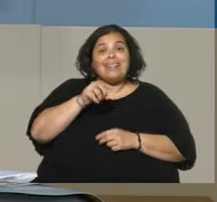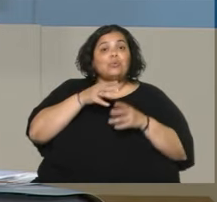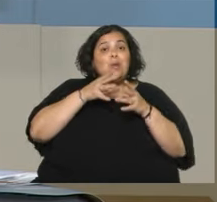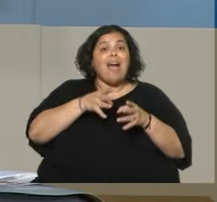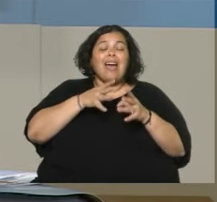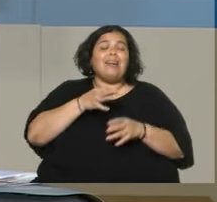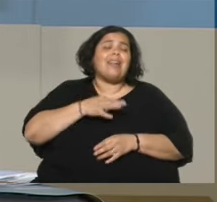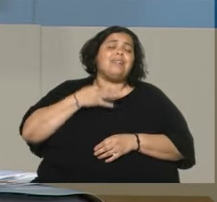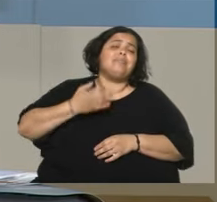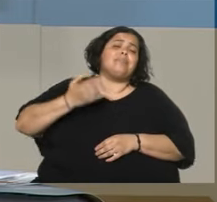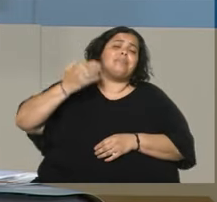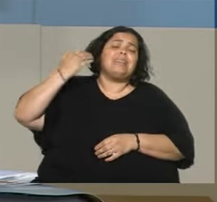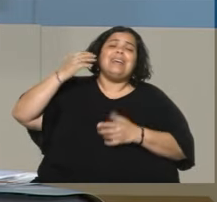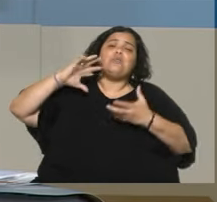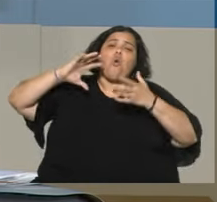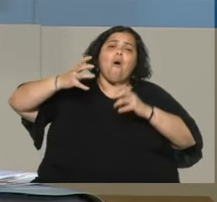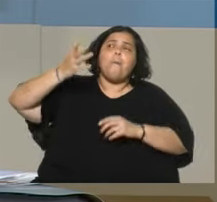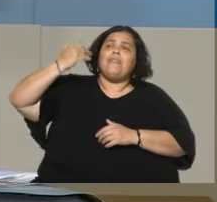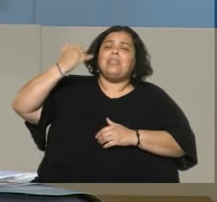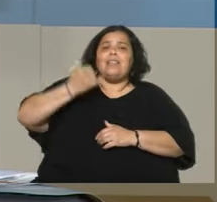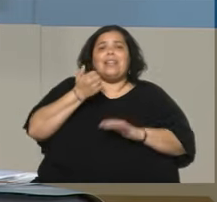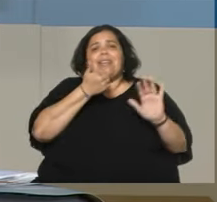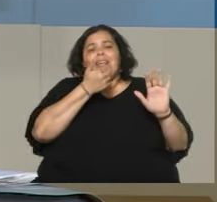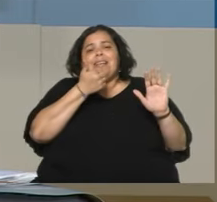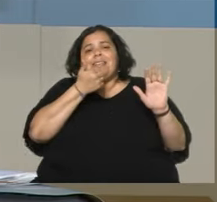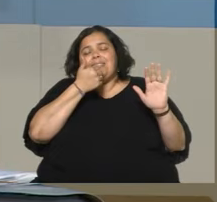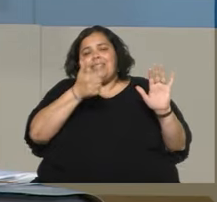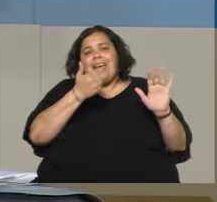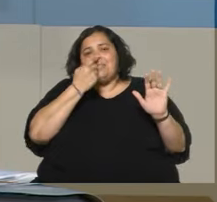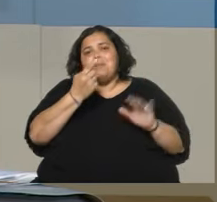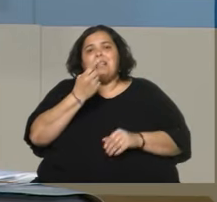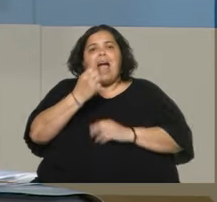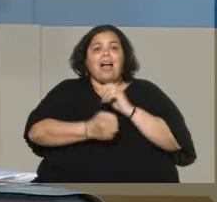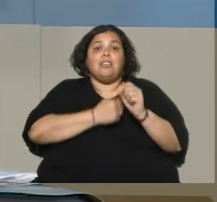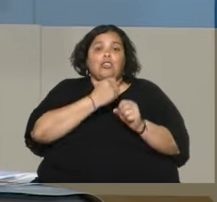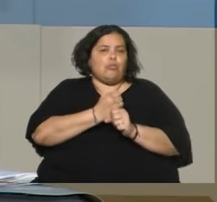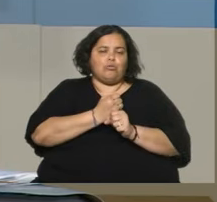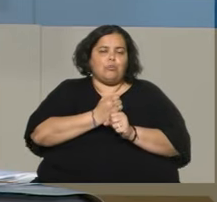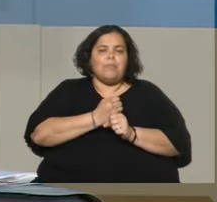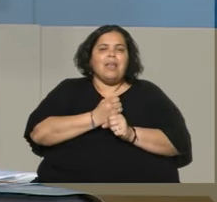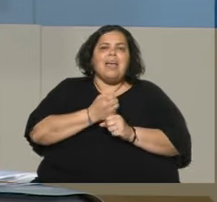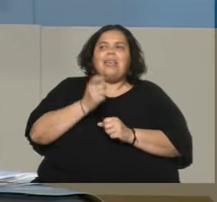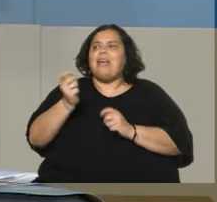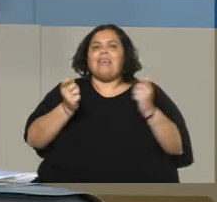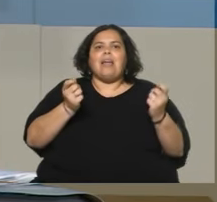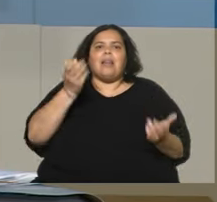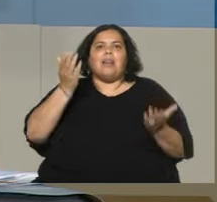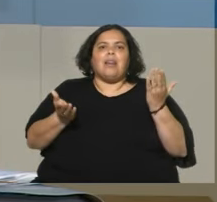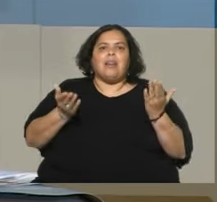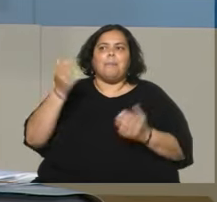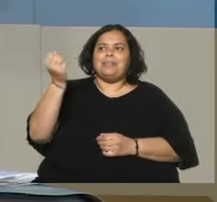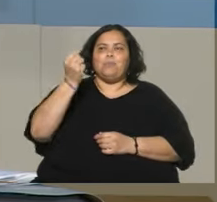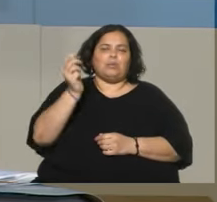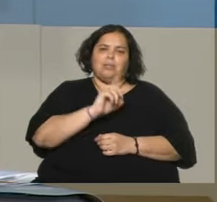ancestral, un conflicto de 6.000 años y que no estamos justificando qué pesa más que otro, pero no podemos de